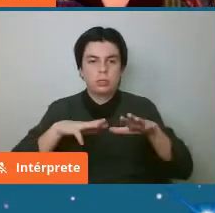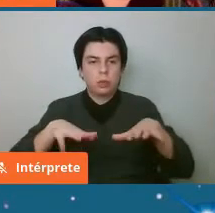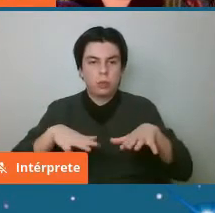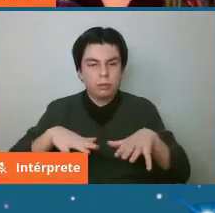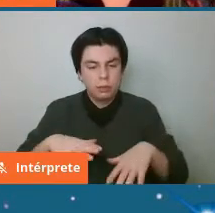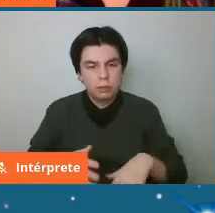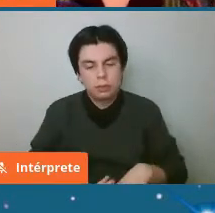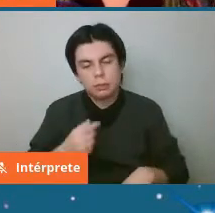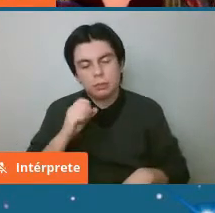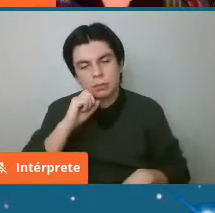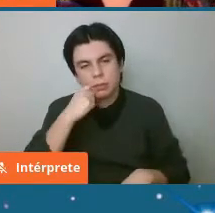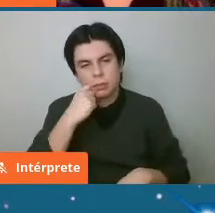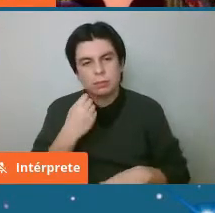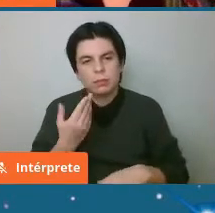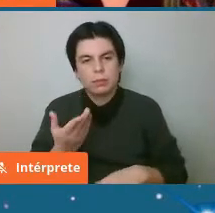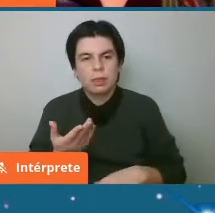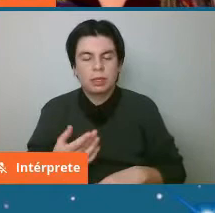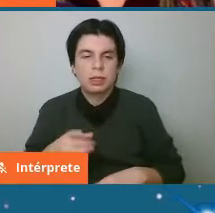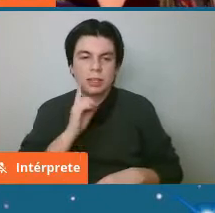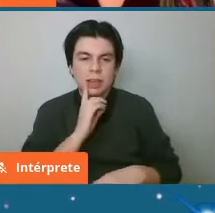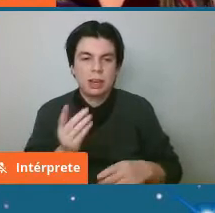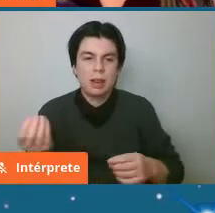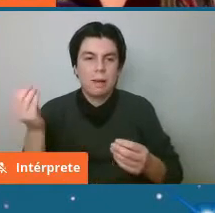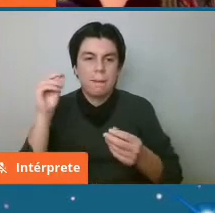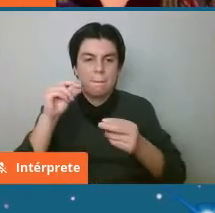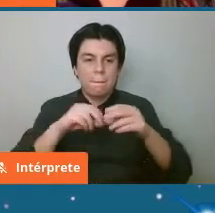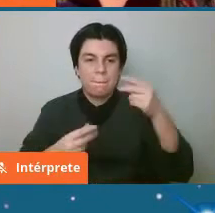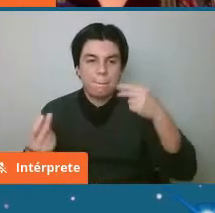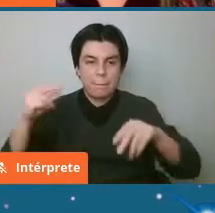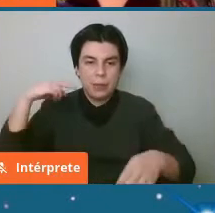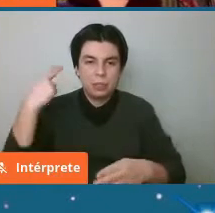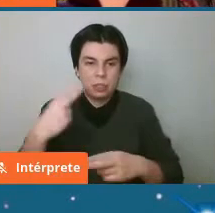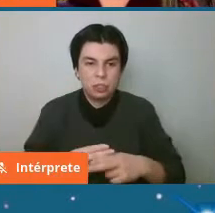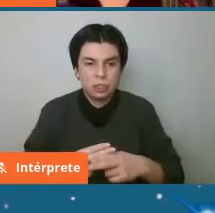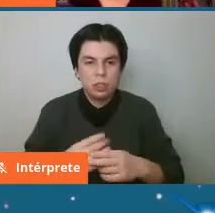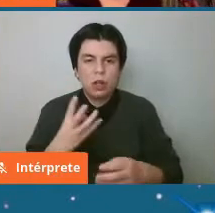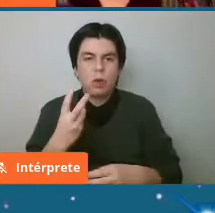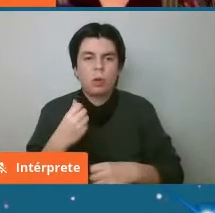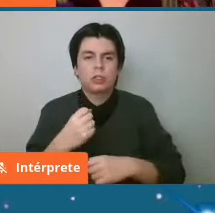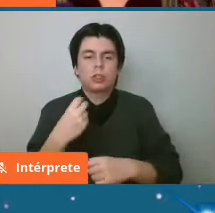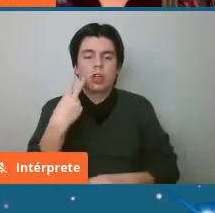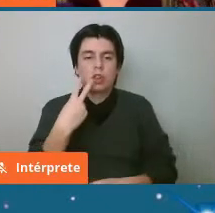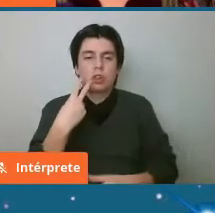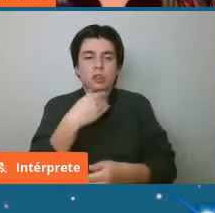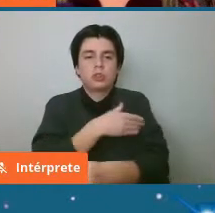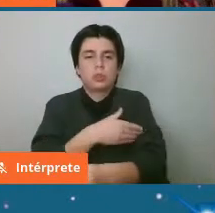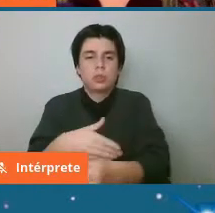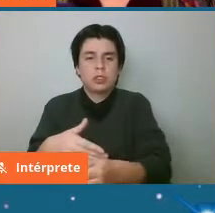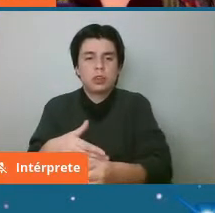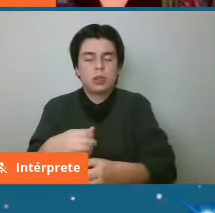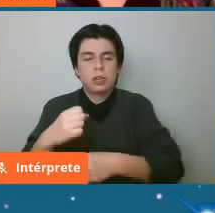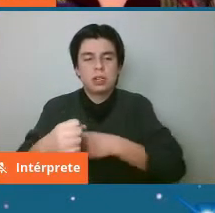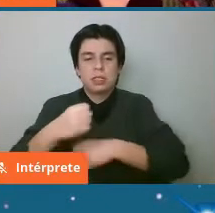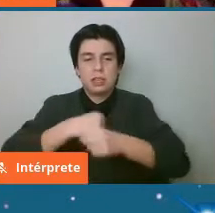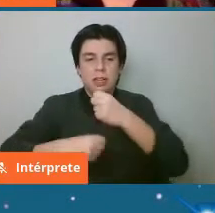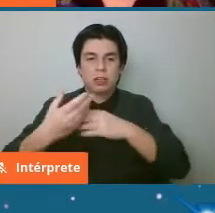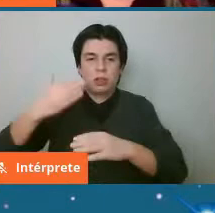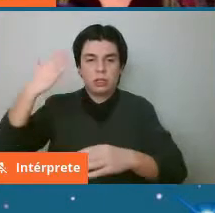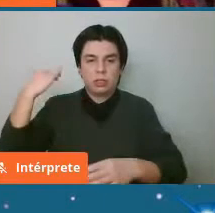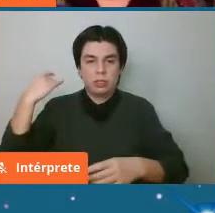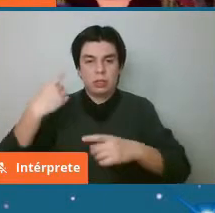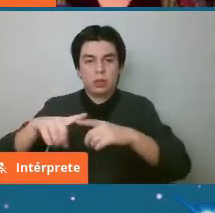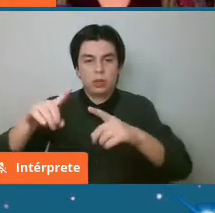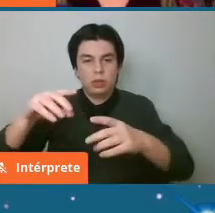pudieron datar meteoritos que cayeron hace dos millones de años atrás imagínense estas rocas que en otros